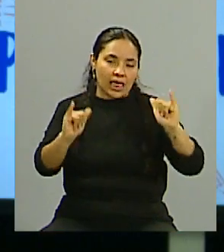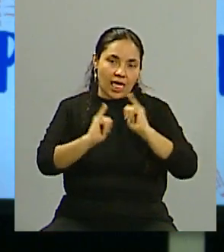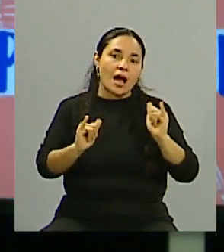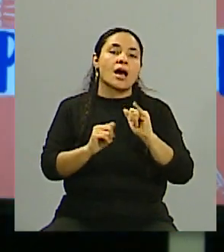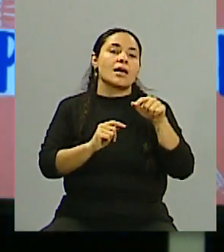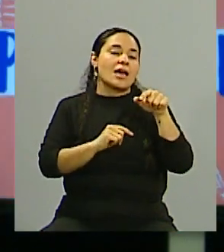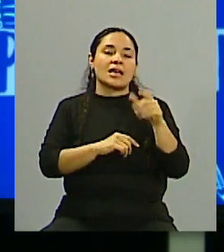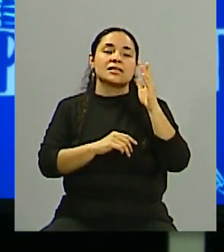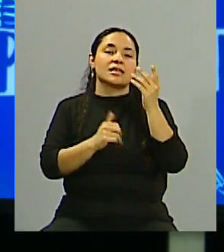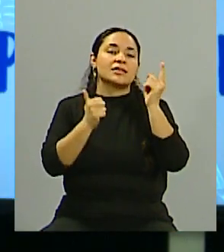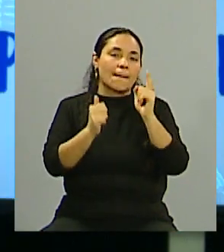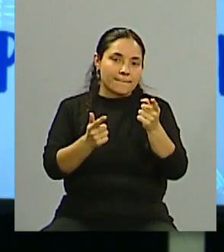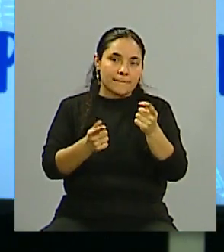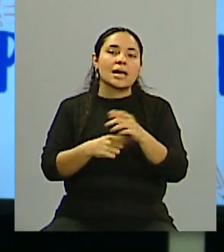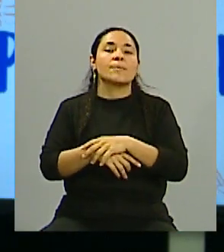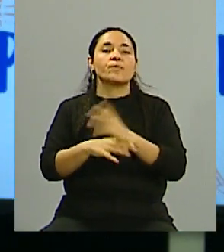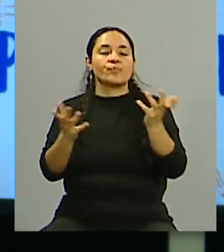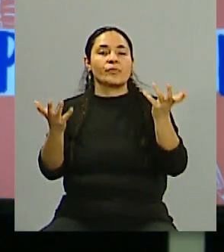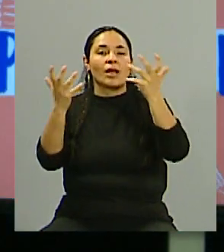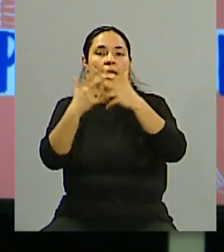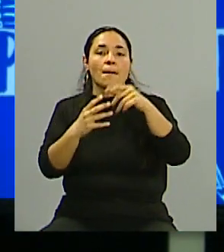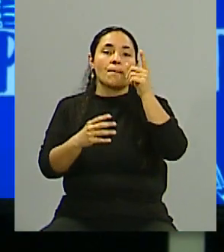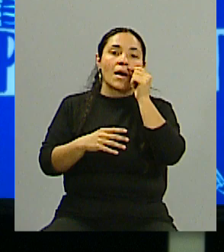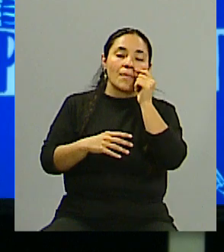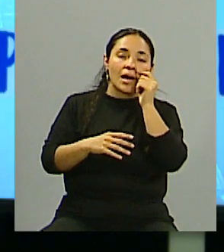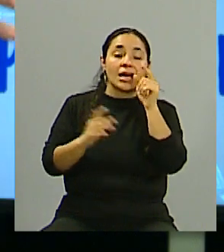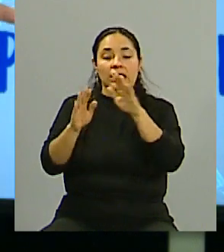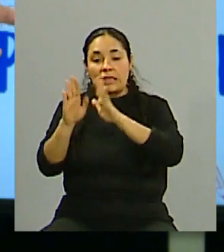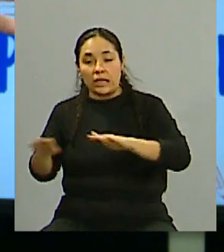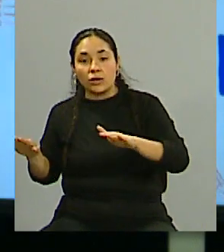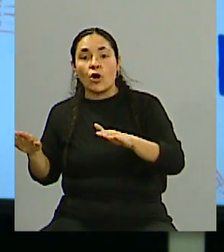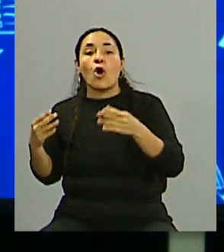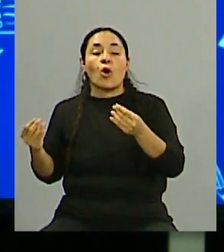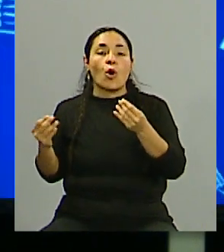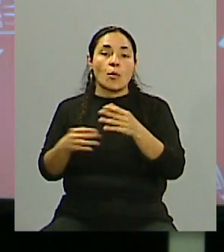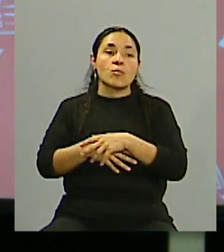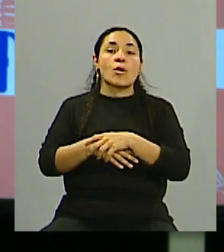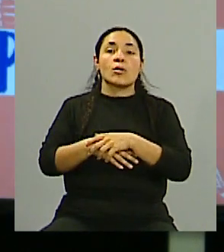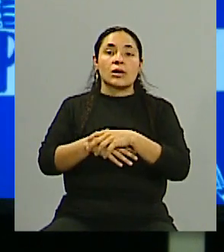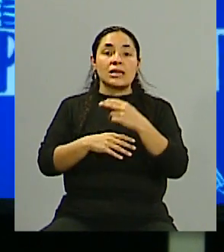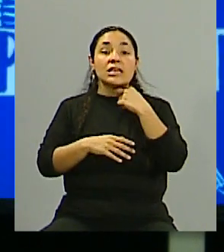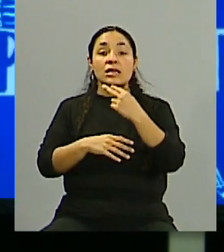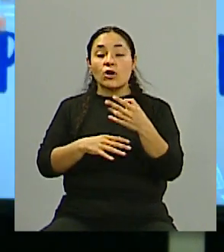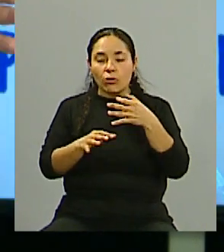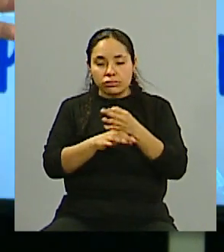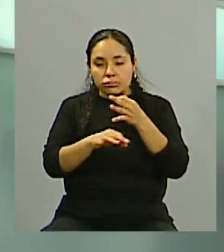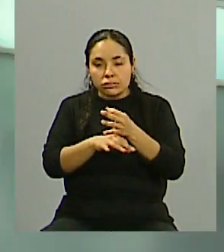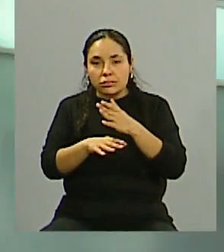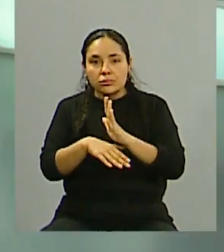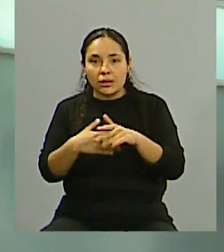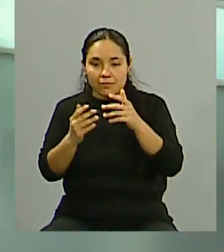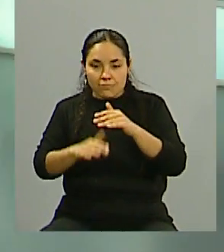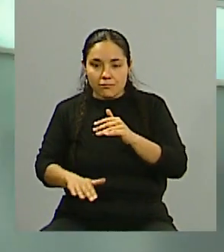una cuestión del charlatin que es la relación padre-niños y cómo uno le va dejando la huella a sus hijos desde que